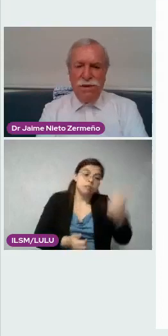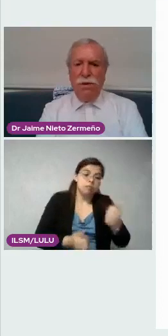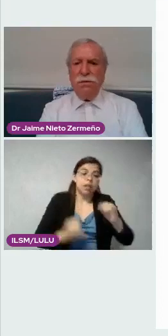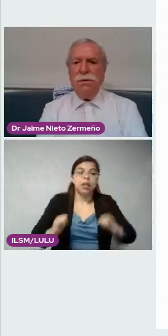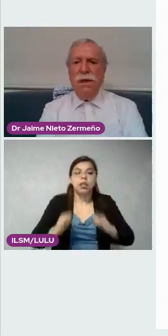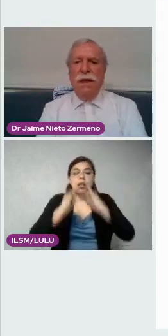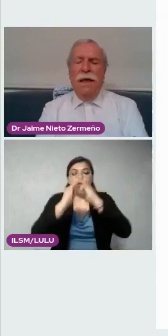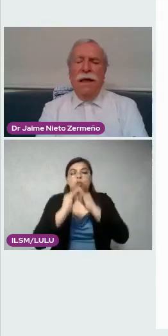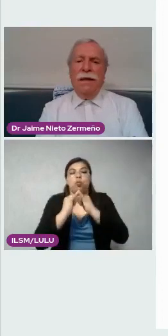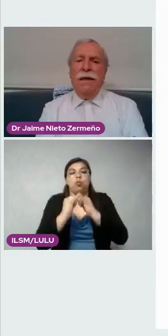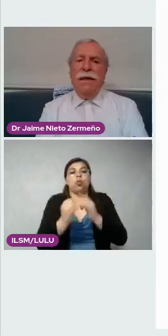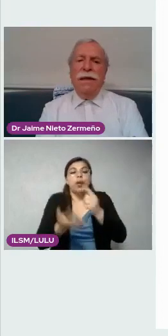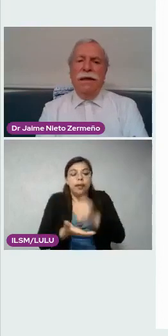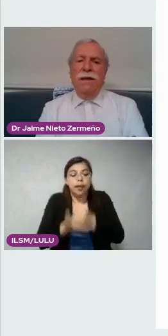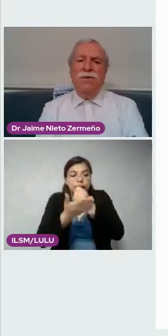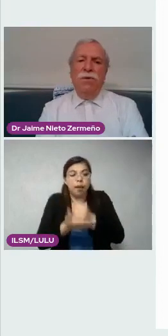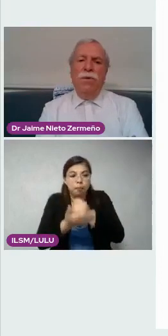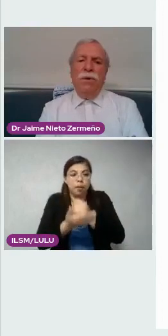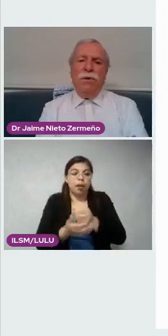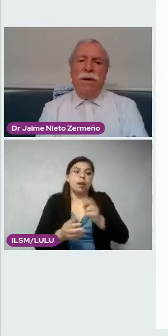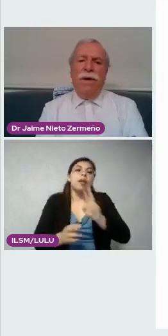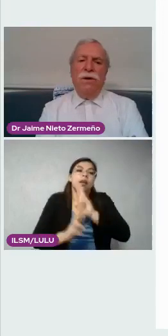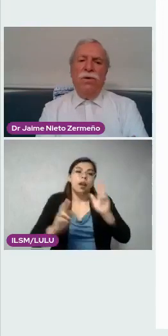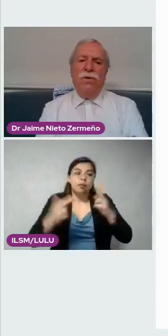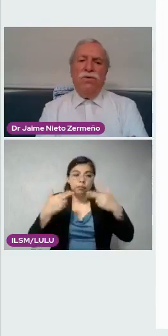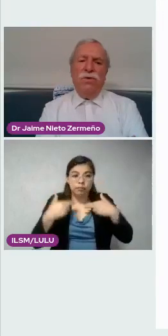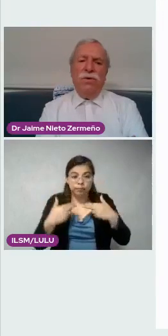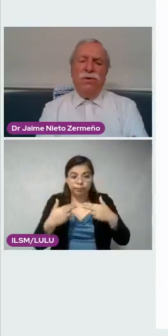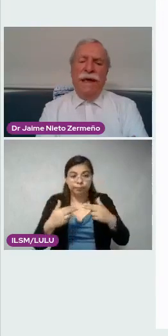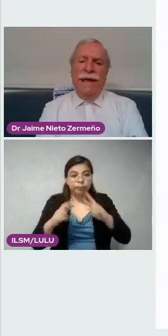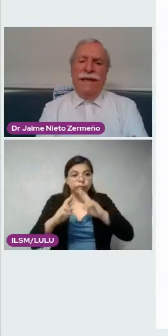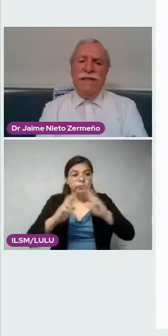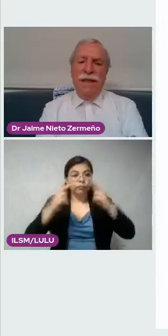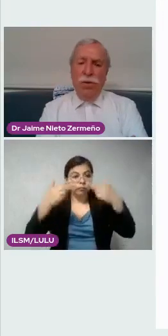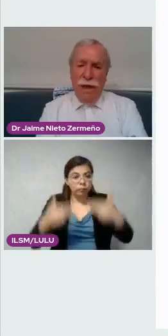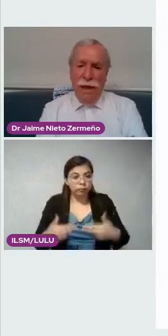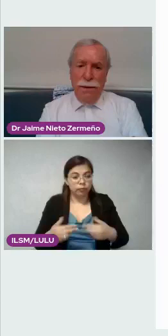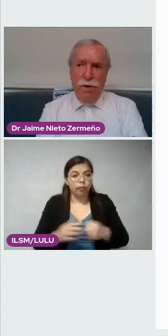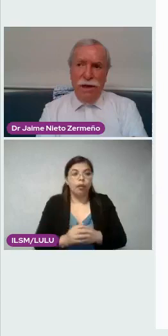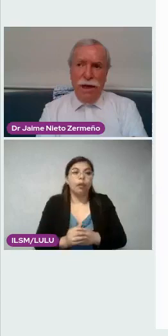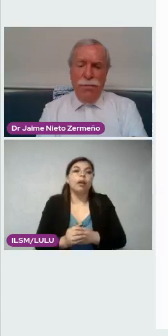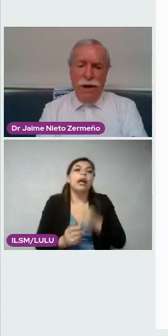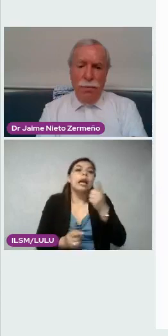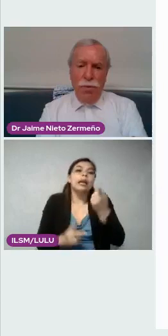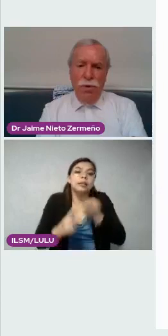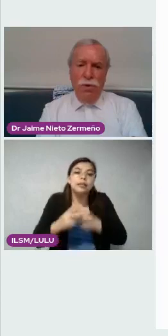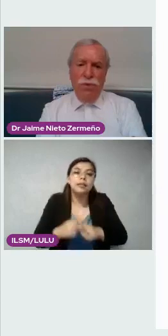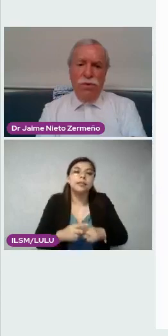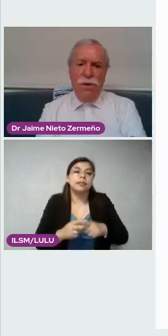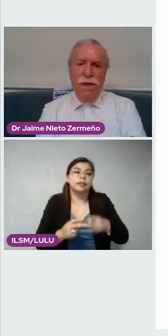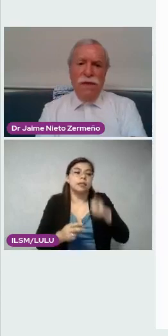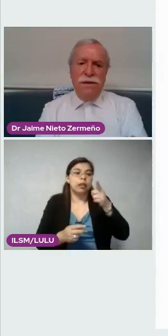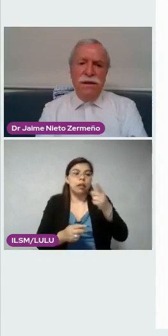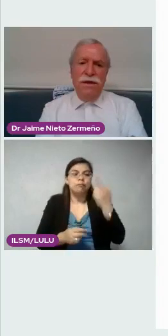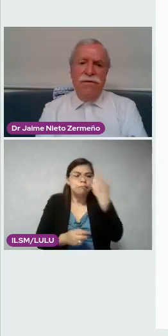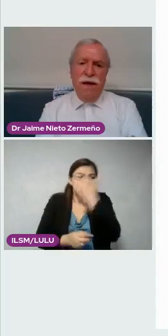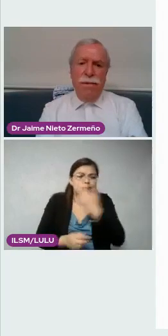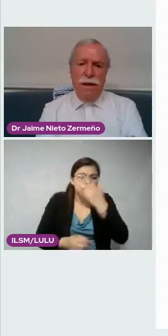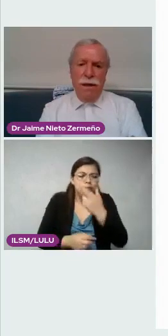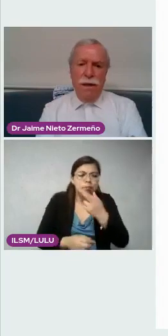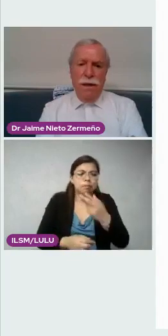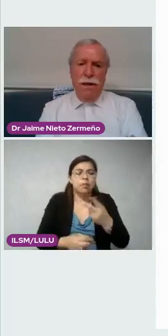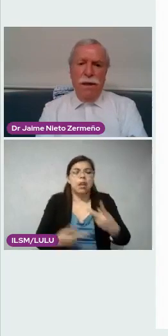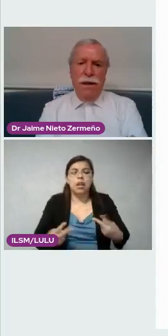Rehabilitación. Aquí estuvo trabajando con nosotros el iniciador de la quimioterapia en el mundo, el doctor Seine